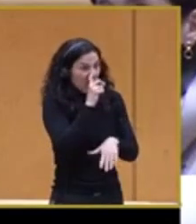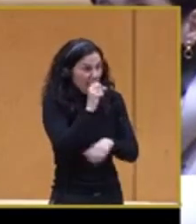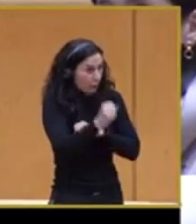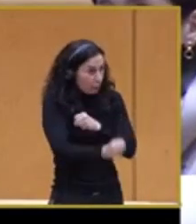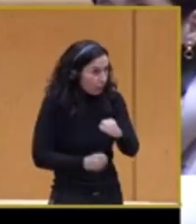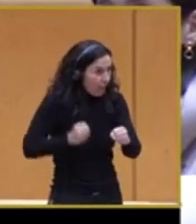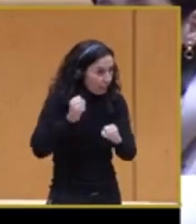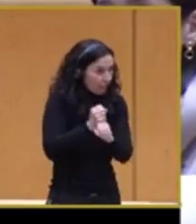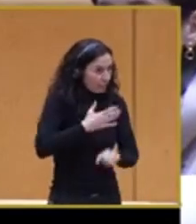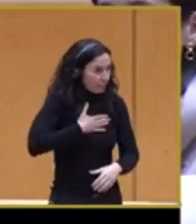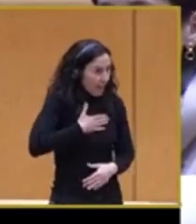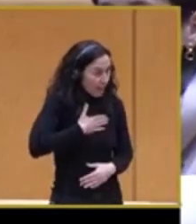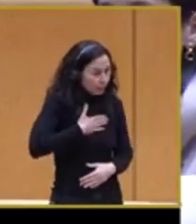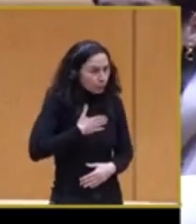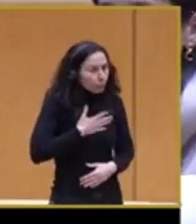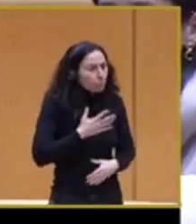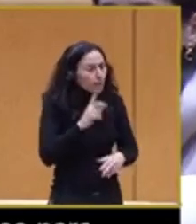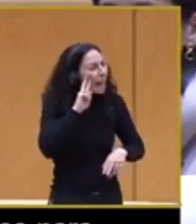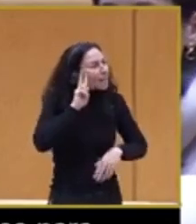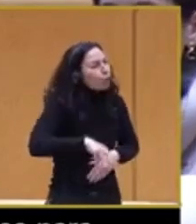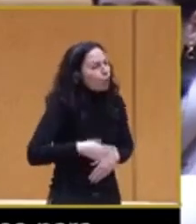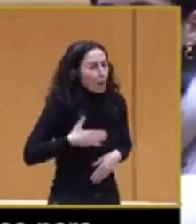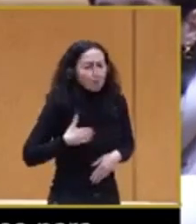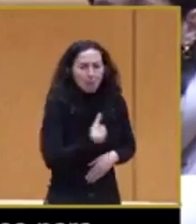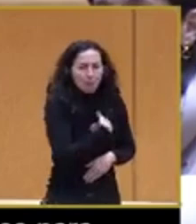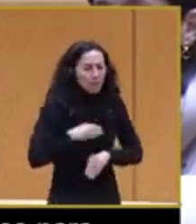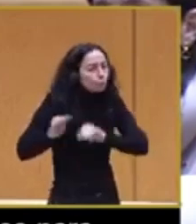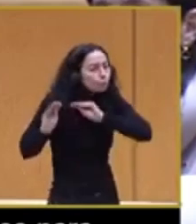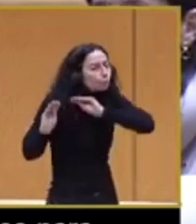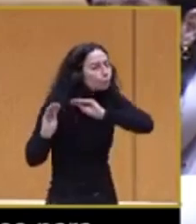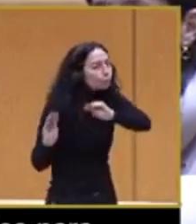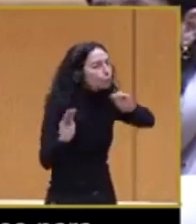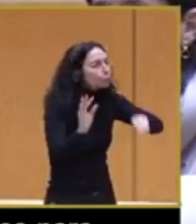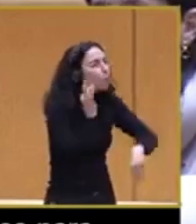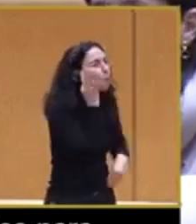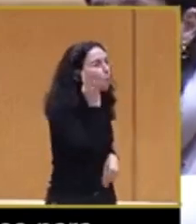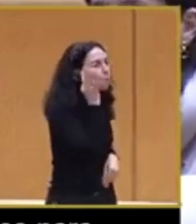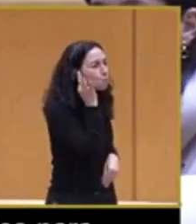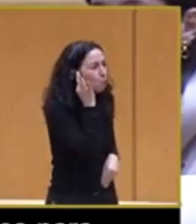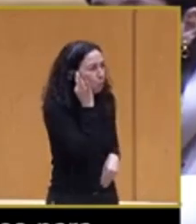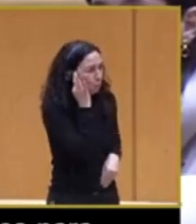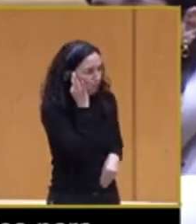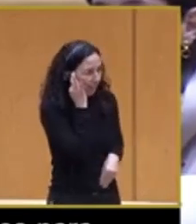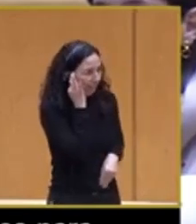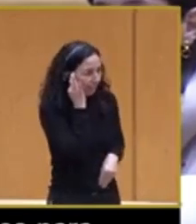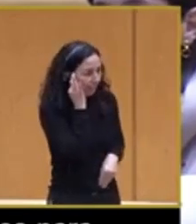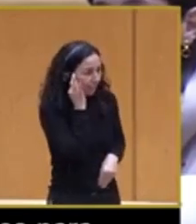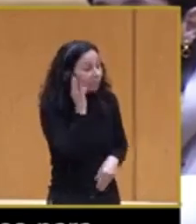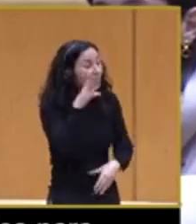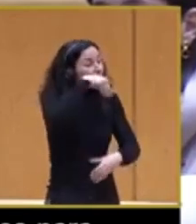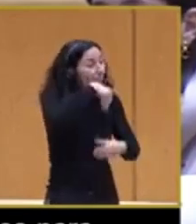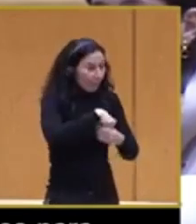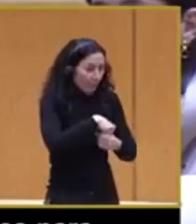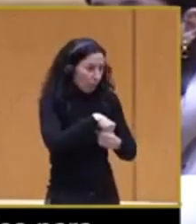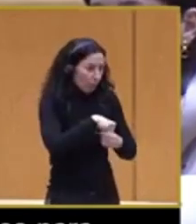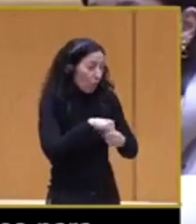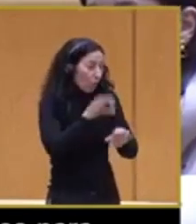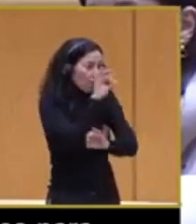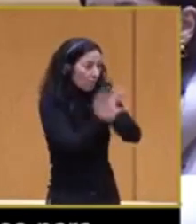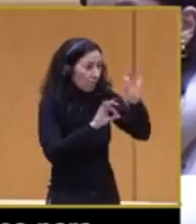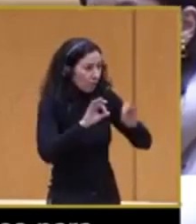reconocer el papel de tantas mujeres en las organizaciones de personas con discapacidad intelectual